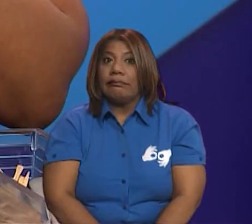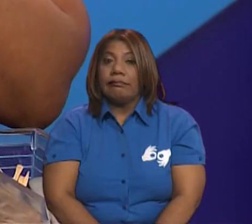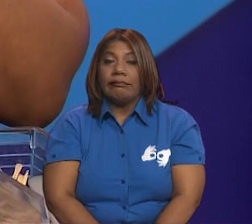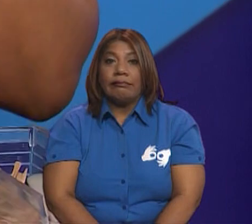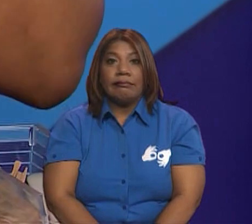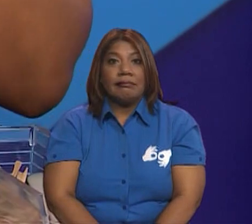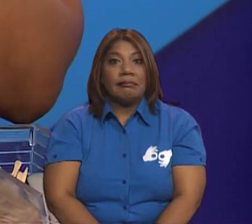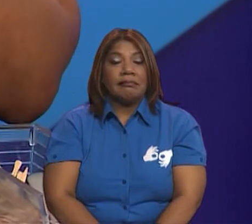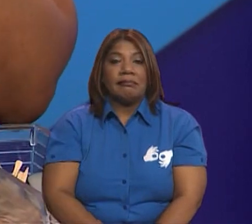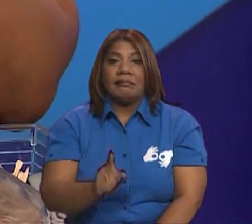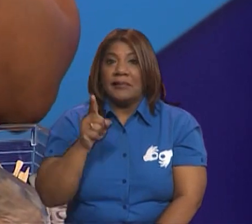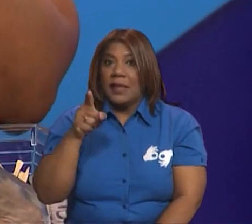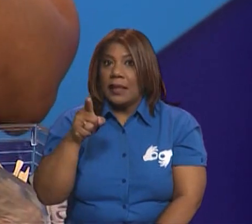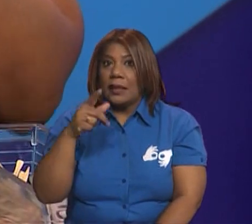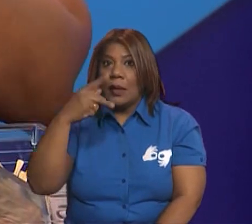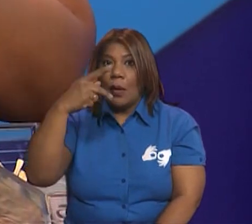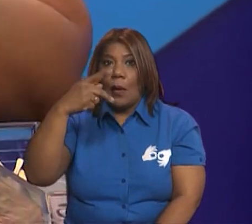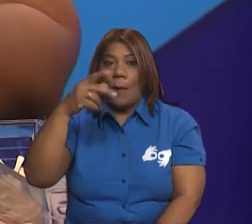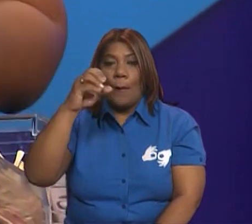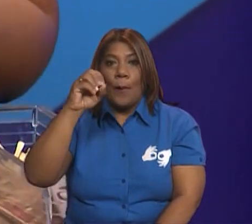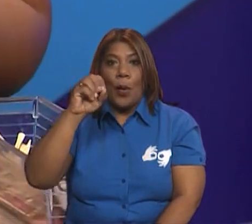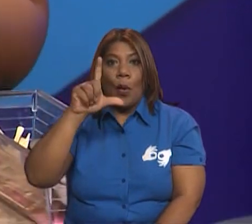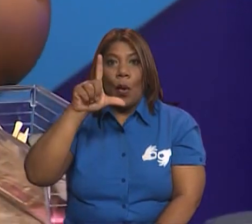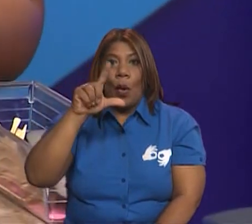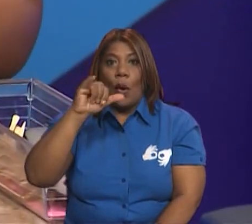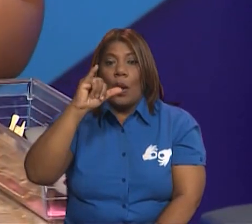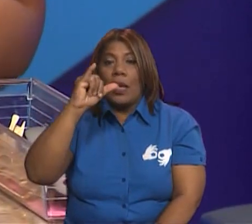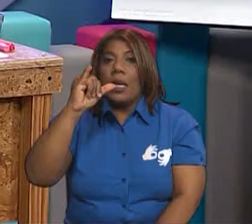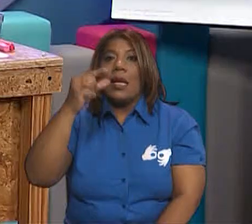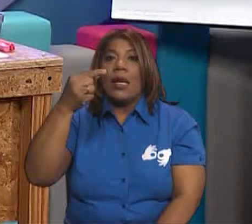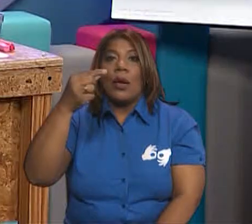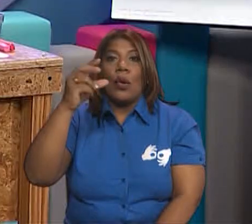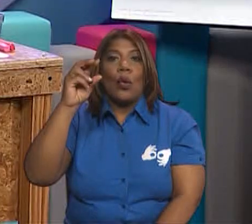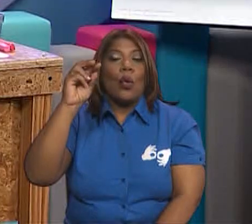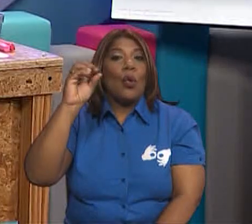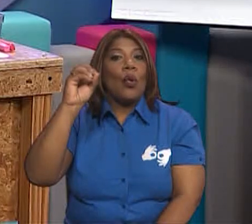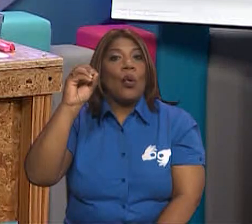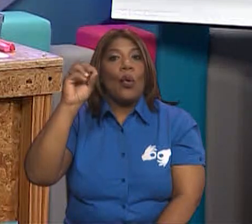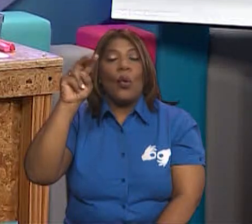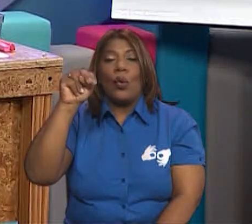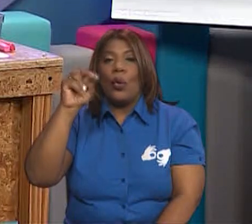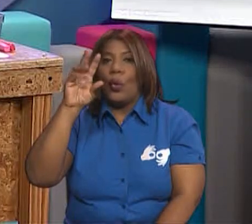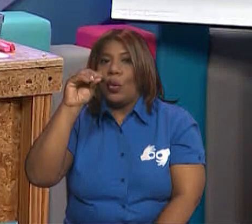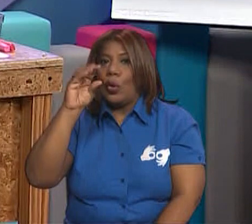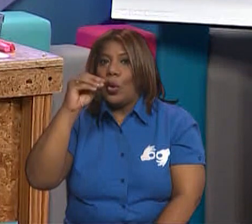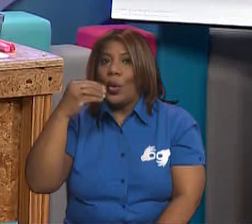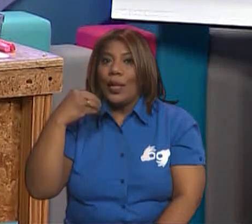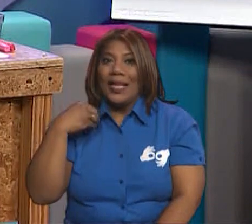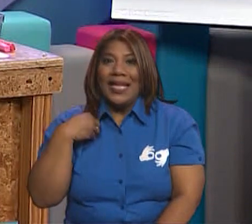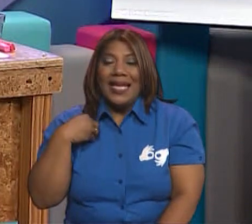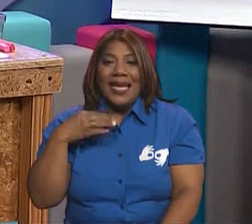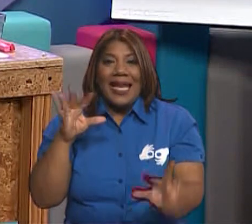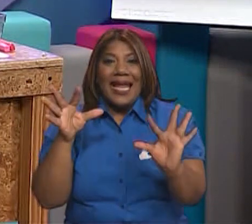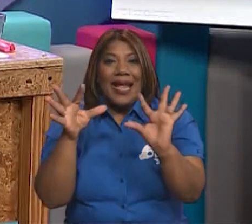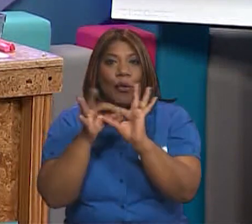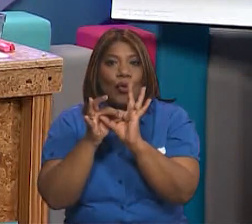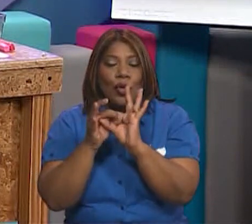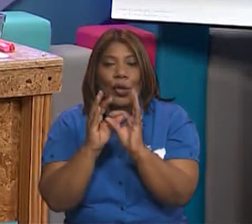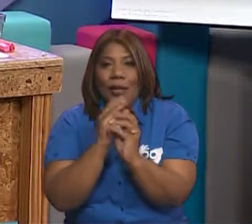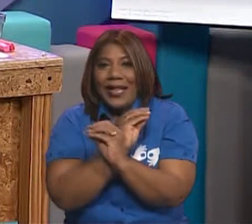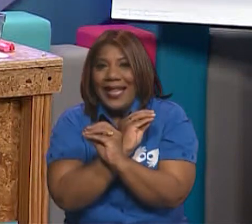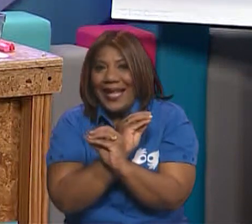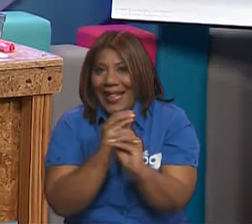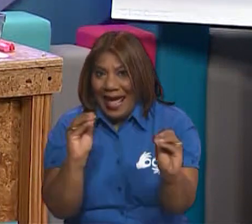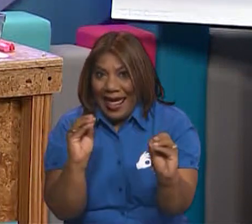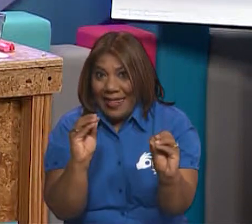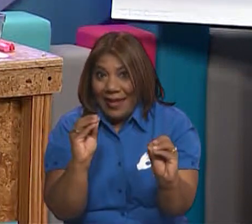un polígono. Sí es una figura geométrica, pero no cumple con las características de un polígono, chicos. Entonces vamos a